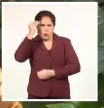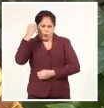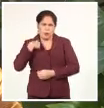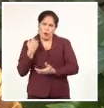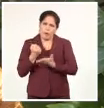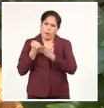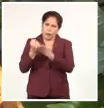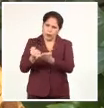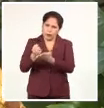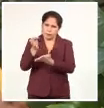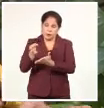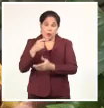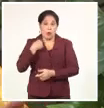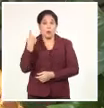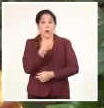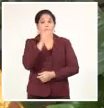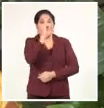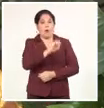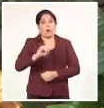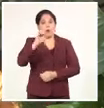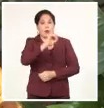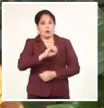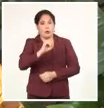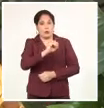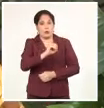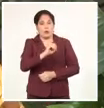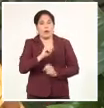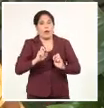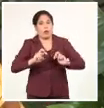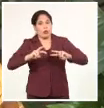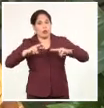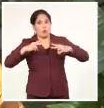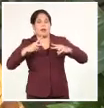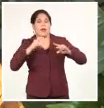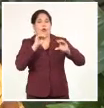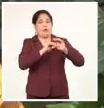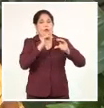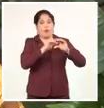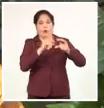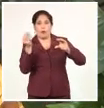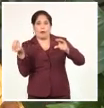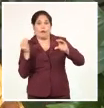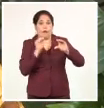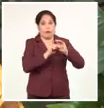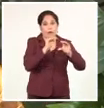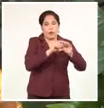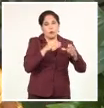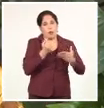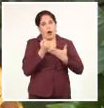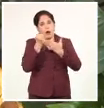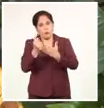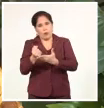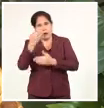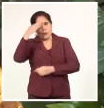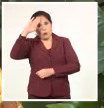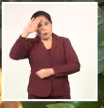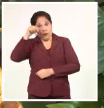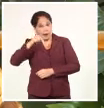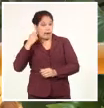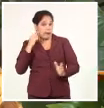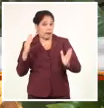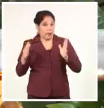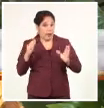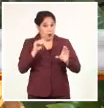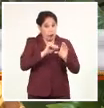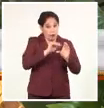nuestra organización ha más que duplicado los fondos que asignan a la colaboración con Cuba. Este año esos